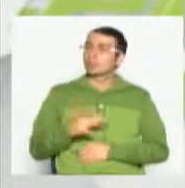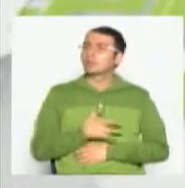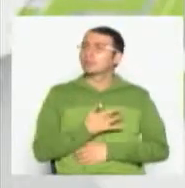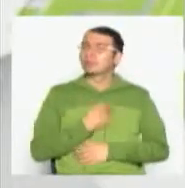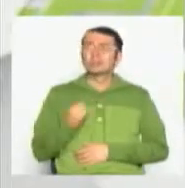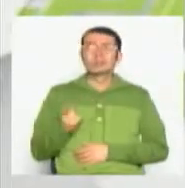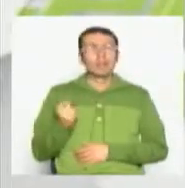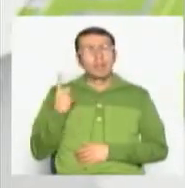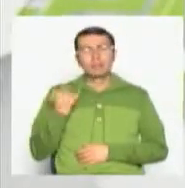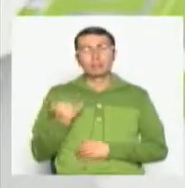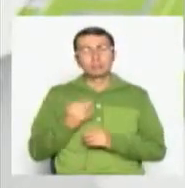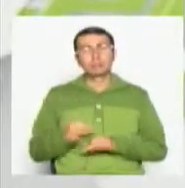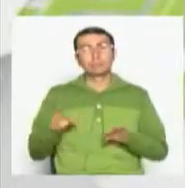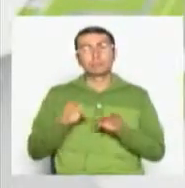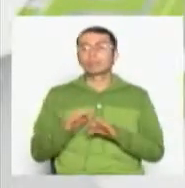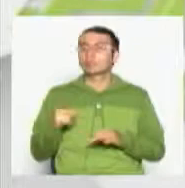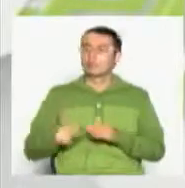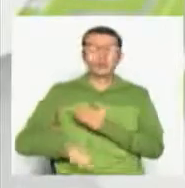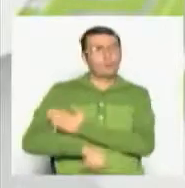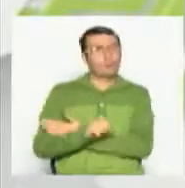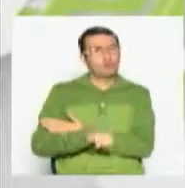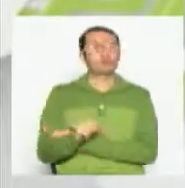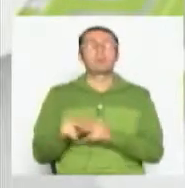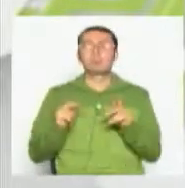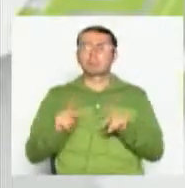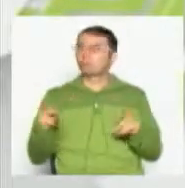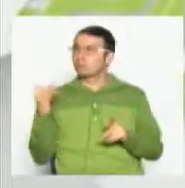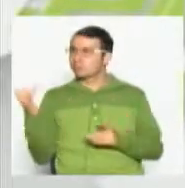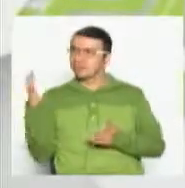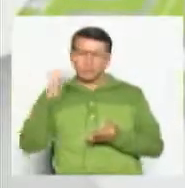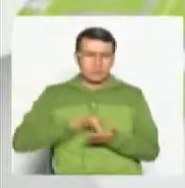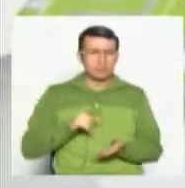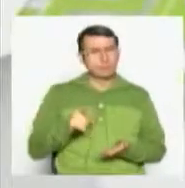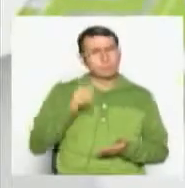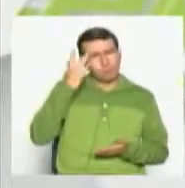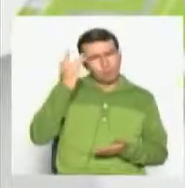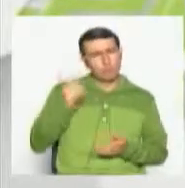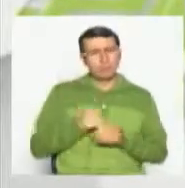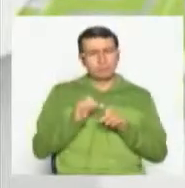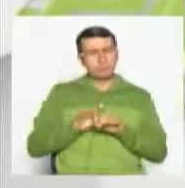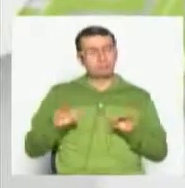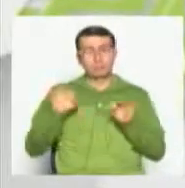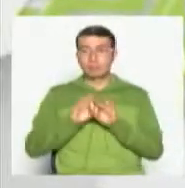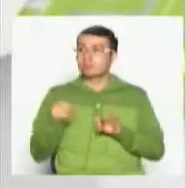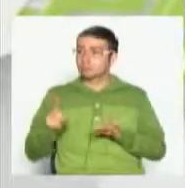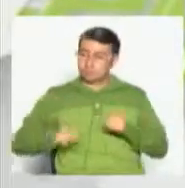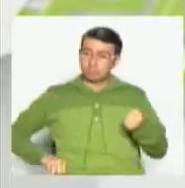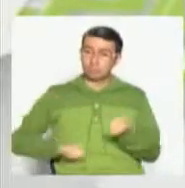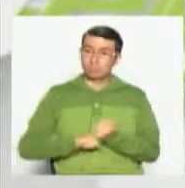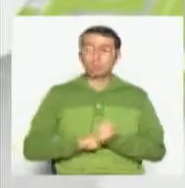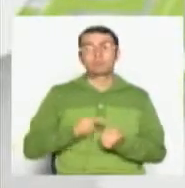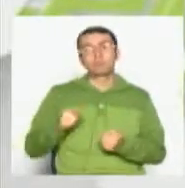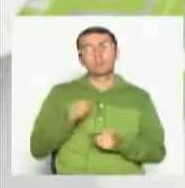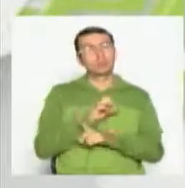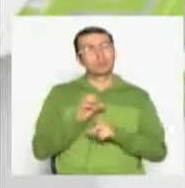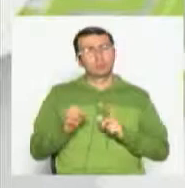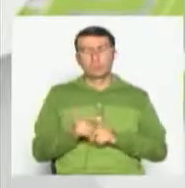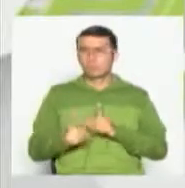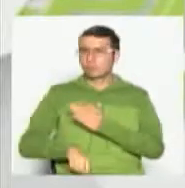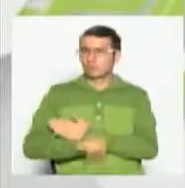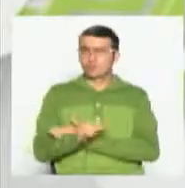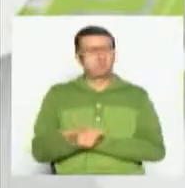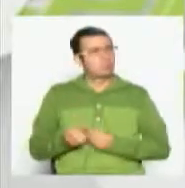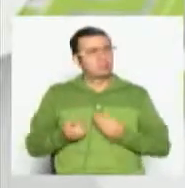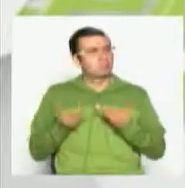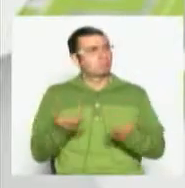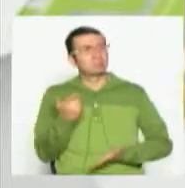importante que genera el fútbol en las personas y por qué es tan importante y qué también ese aporte cultural que le da el fútbol a la sociedad